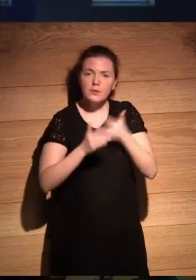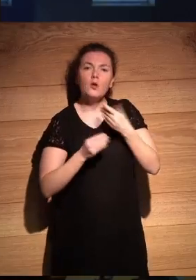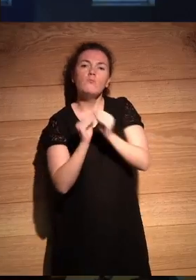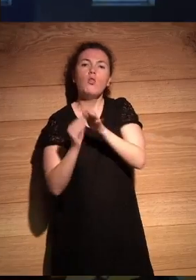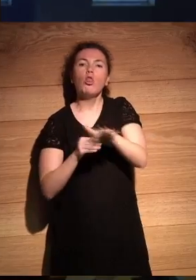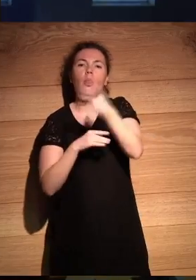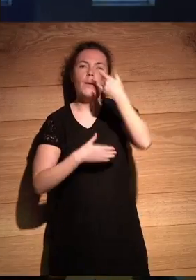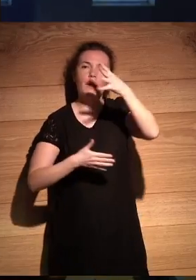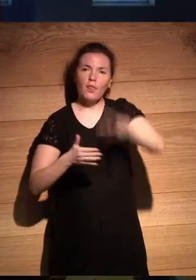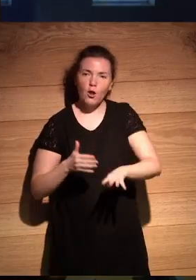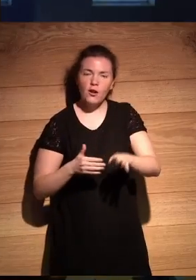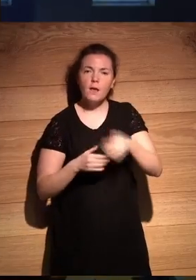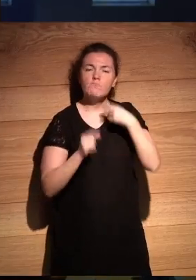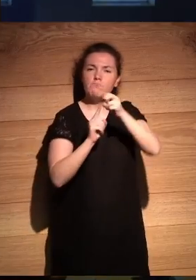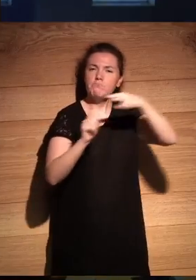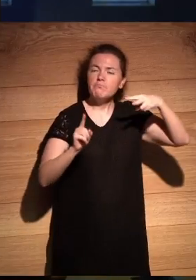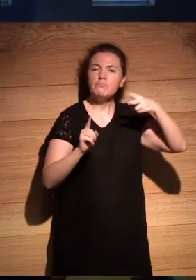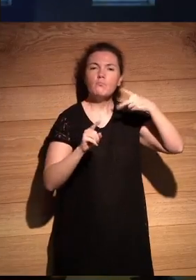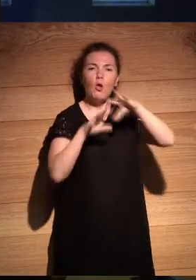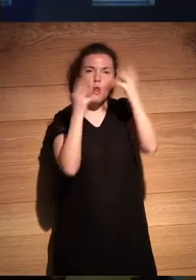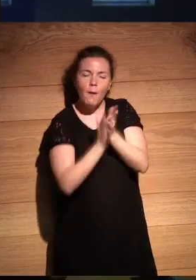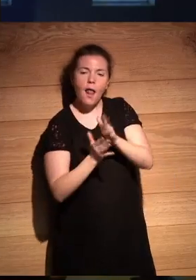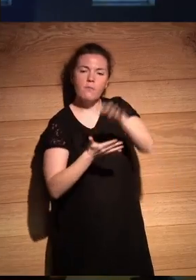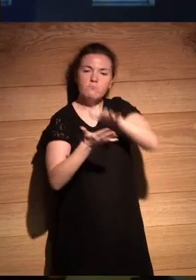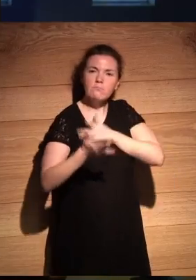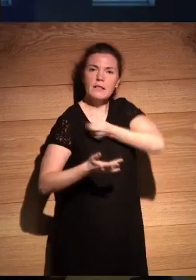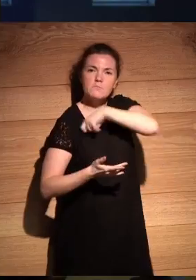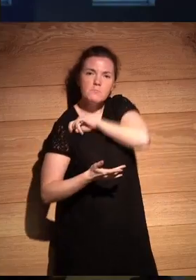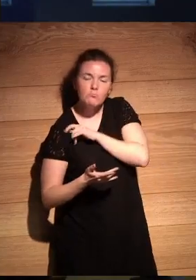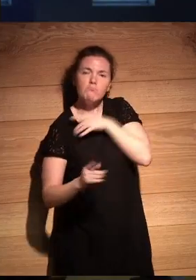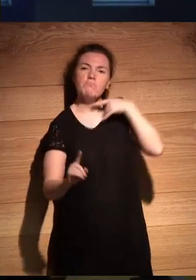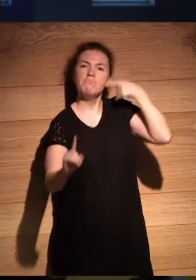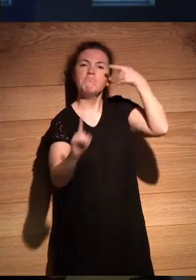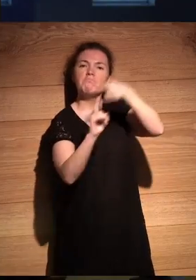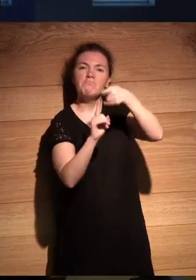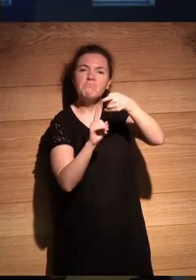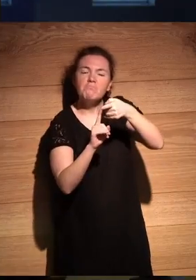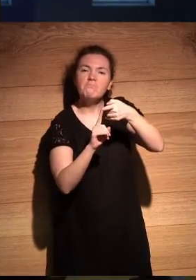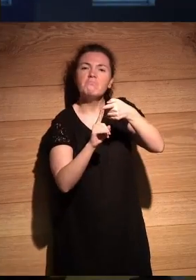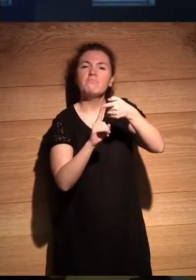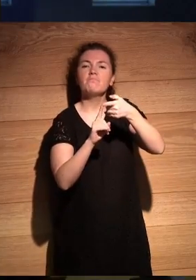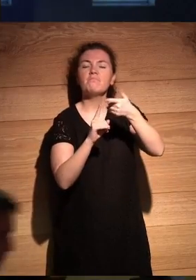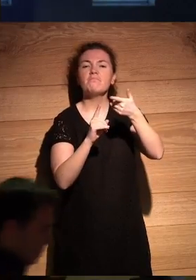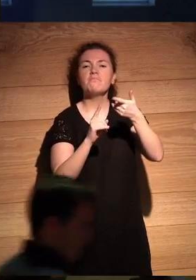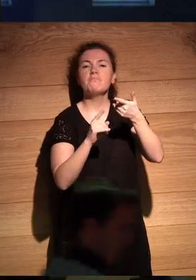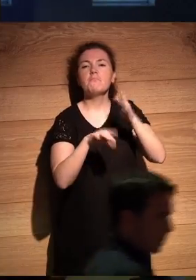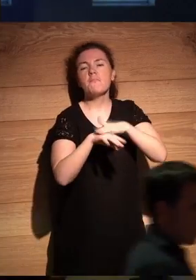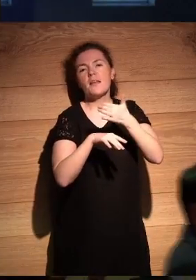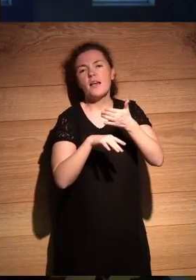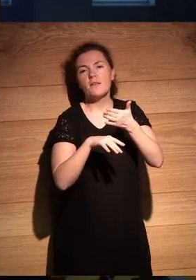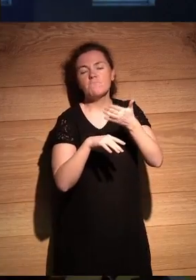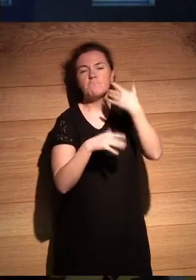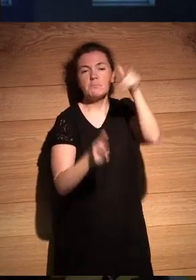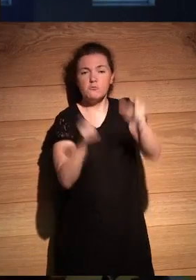una visión global, en español, dedicada para muchos